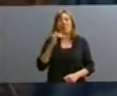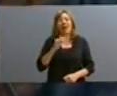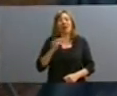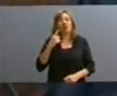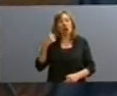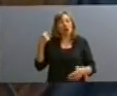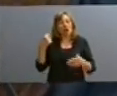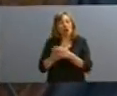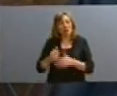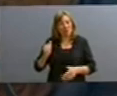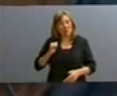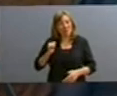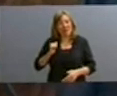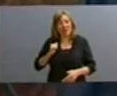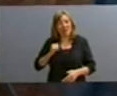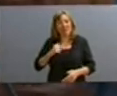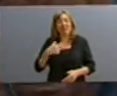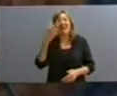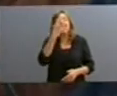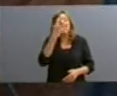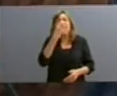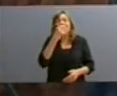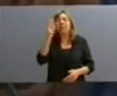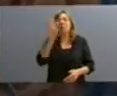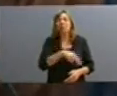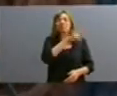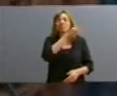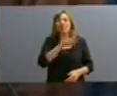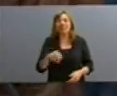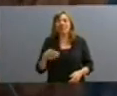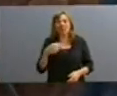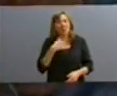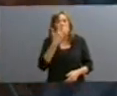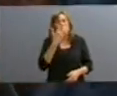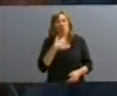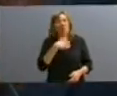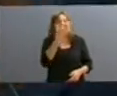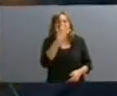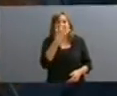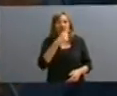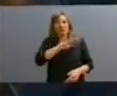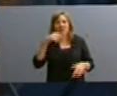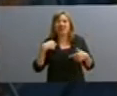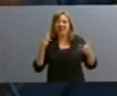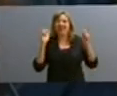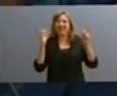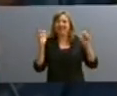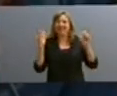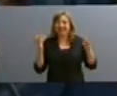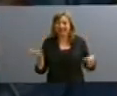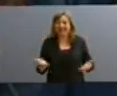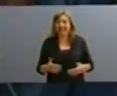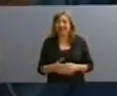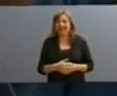fue eliminar los carnavales. Cosa más linda que los carnavales y que la gente como se divierte, no debe haber, pero bueno.